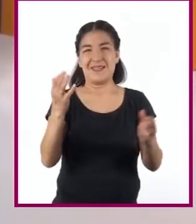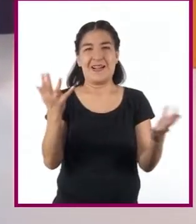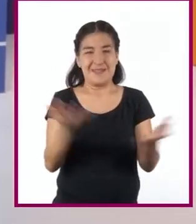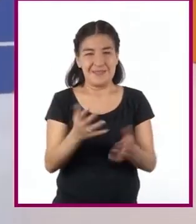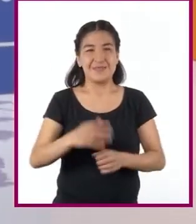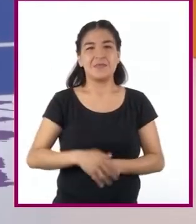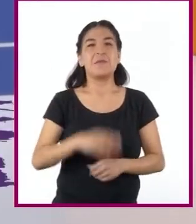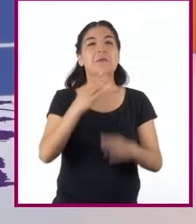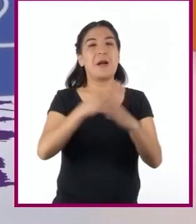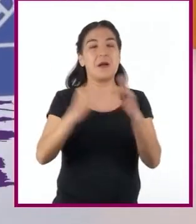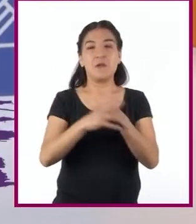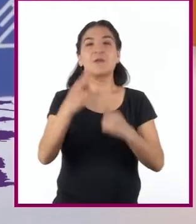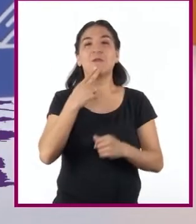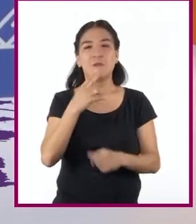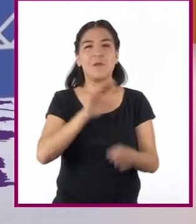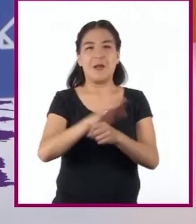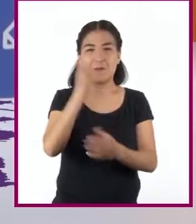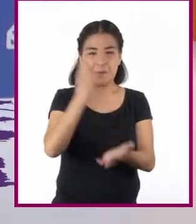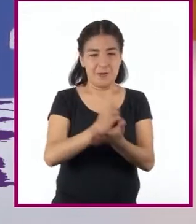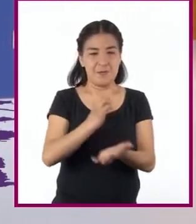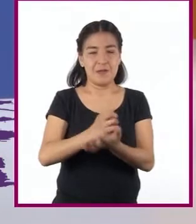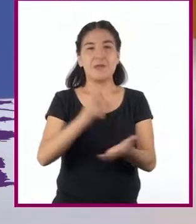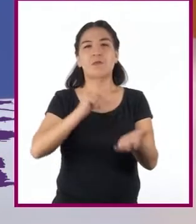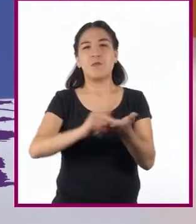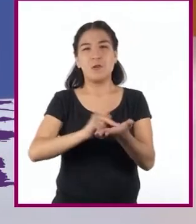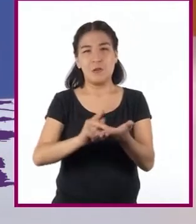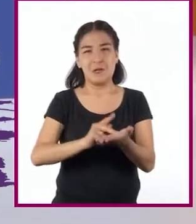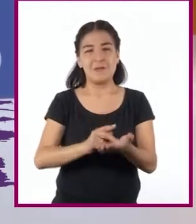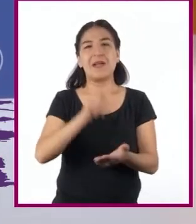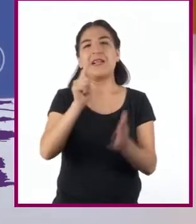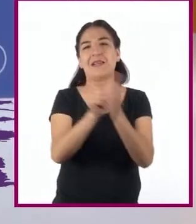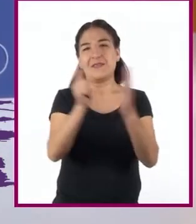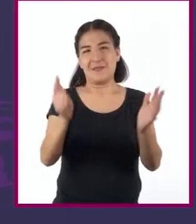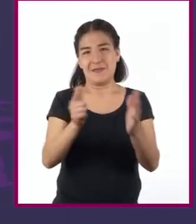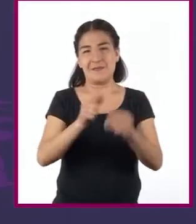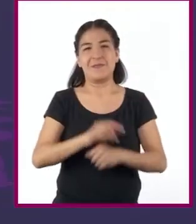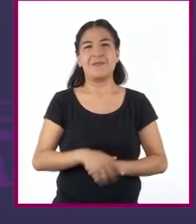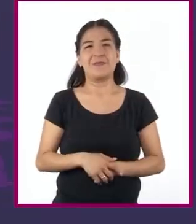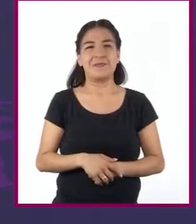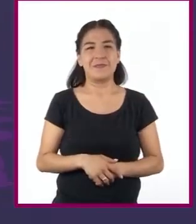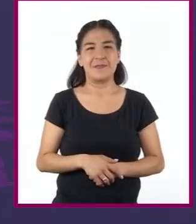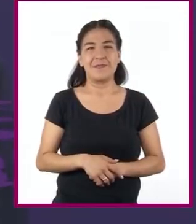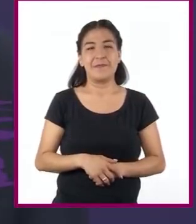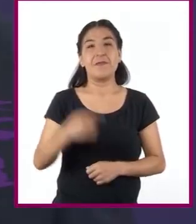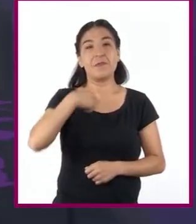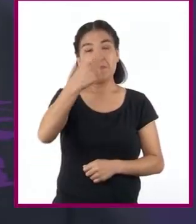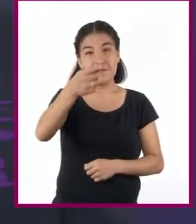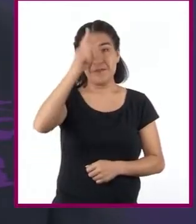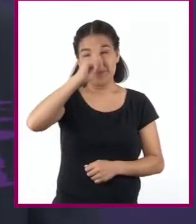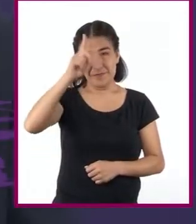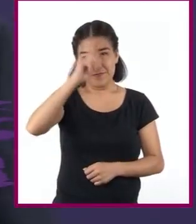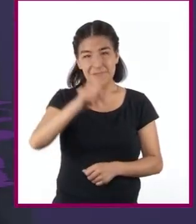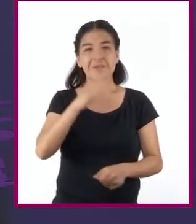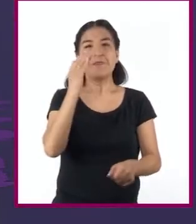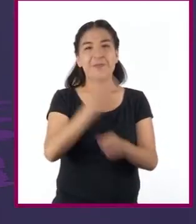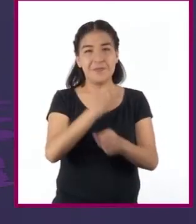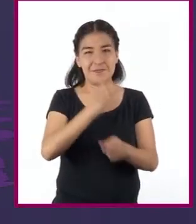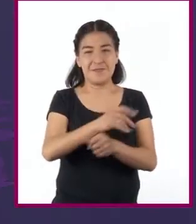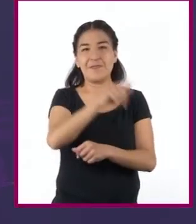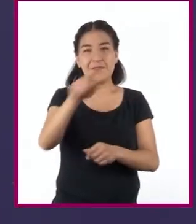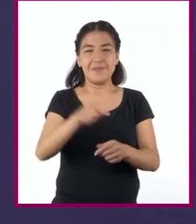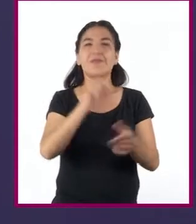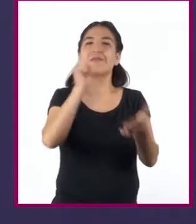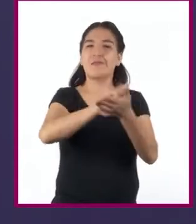necesitar son cuaderno, bolígrafo y su libro de texto. Les sugiero que en la medida de lo posible,